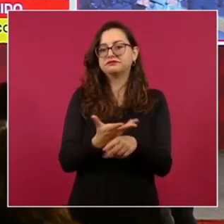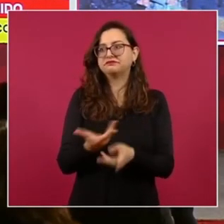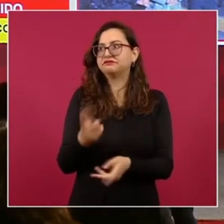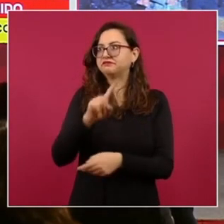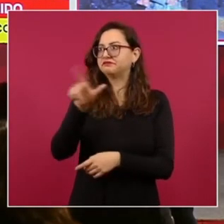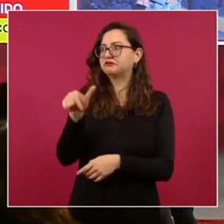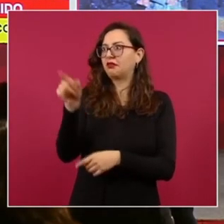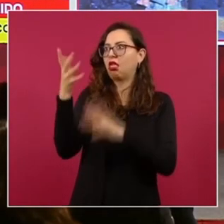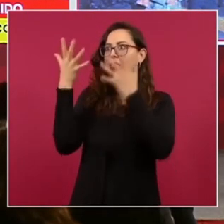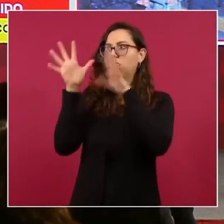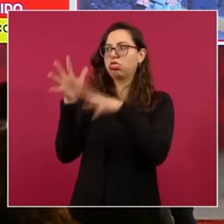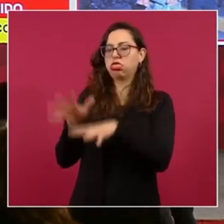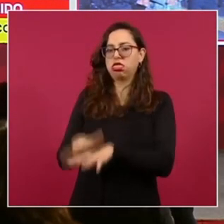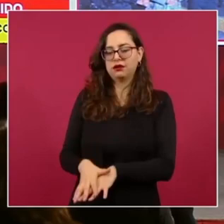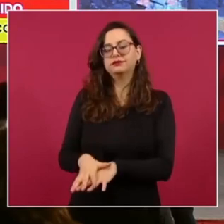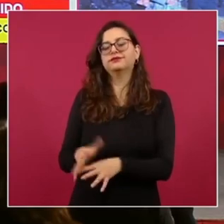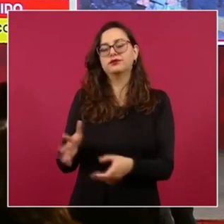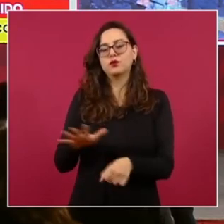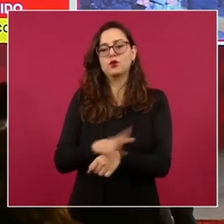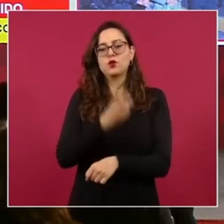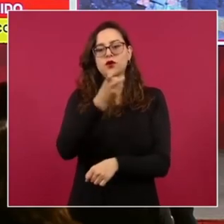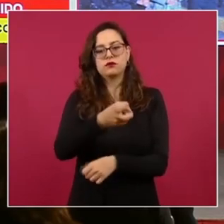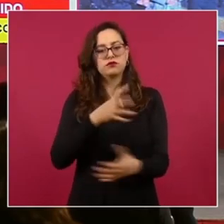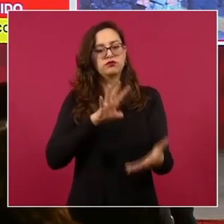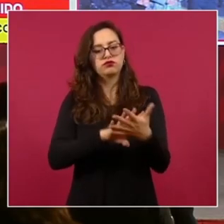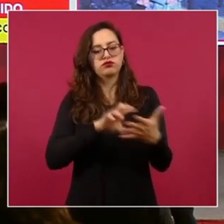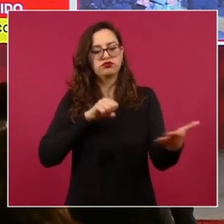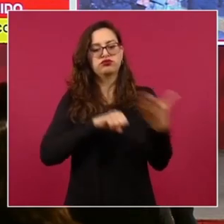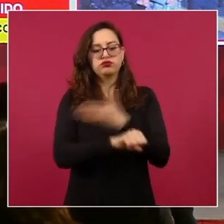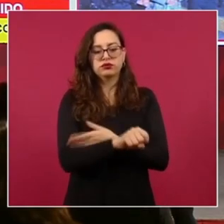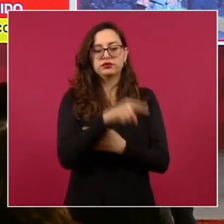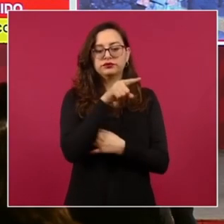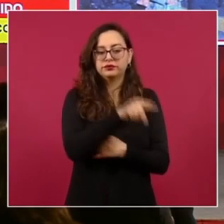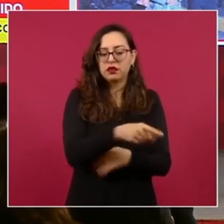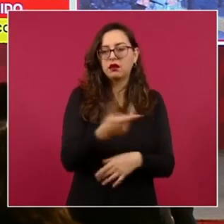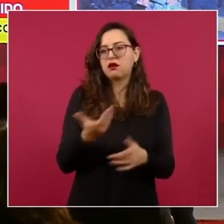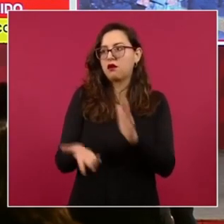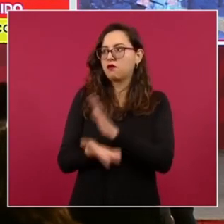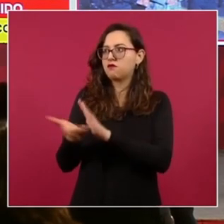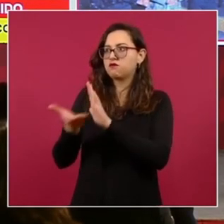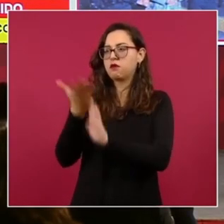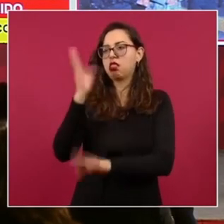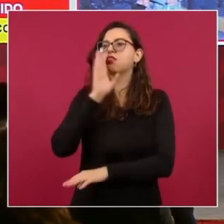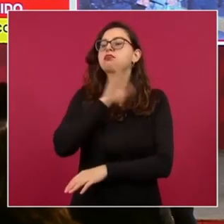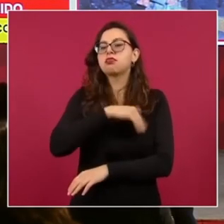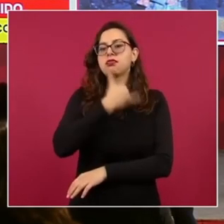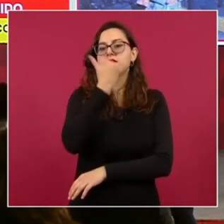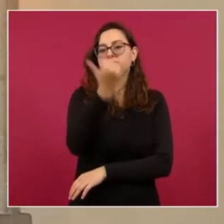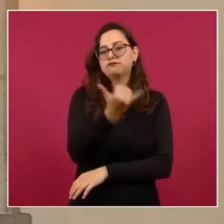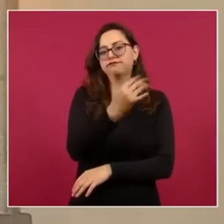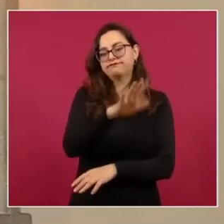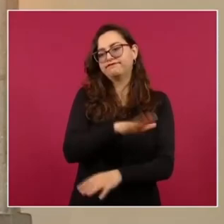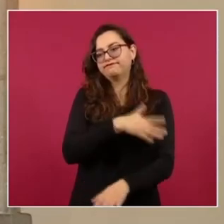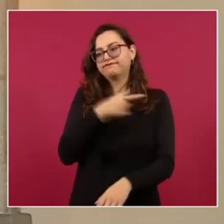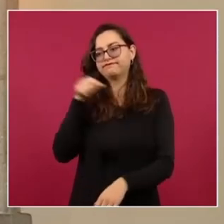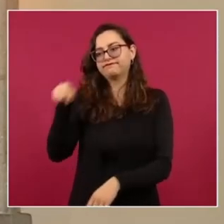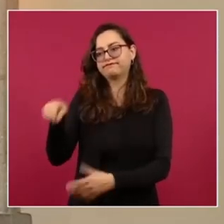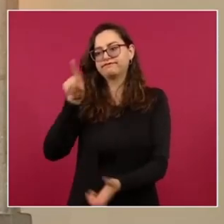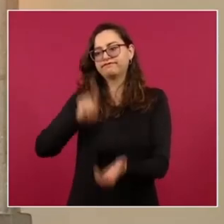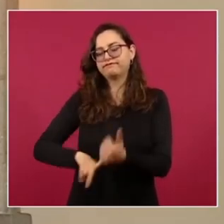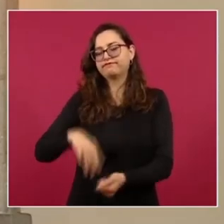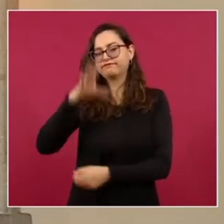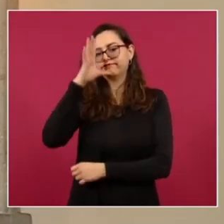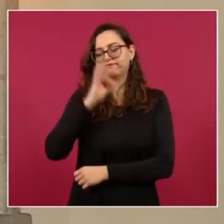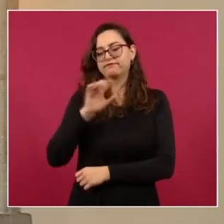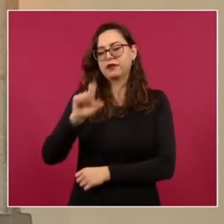homicidio en comisión por omisión, bajo el esquema de dolo eventual, en agravio de 26 personas, entre